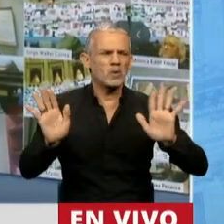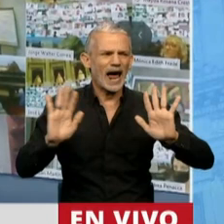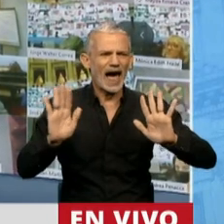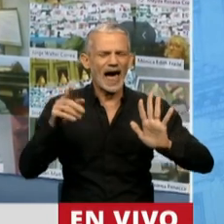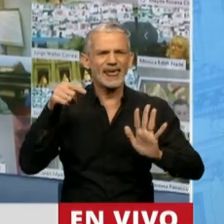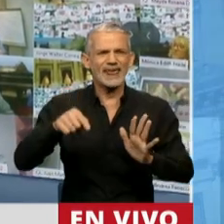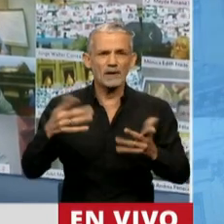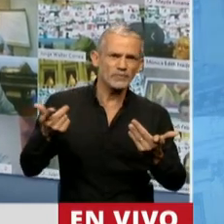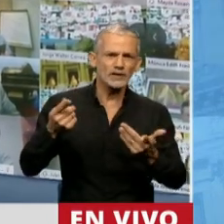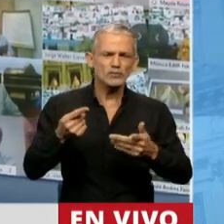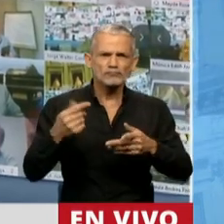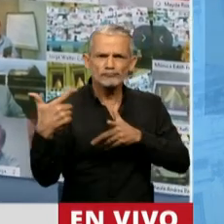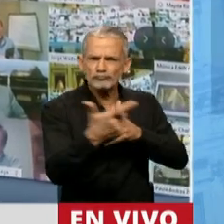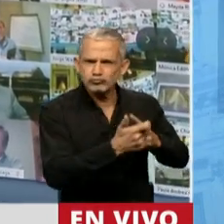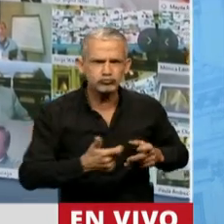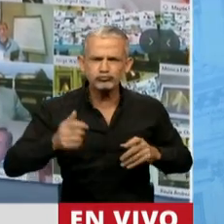delito de lesa humanidad.